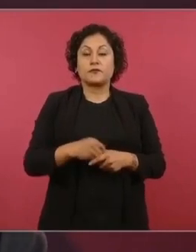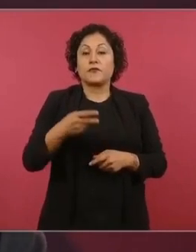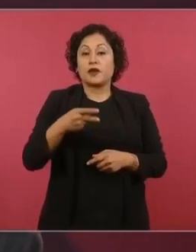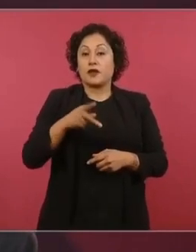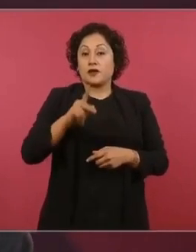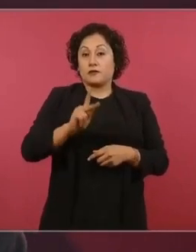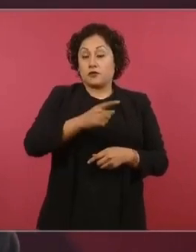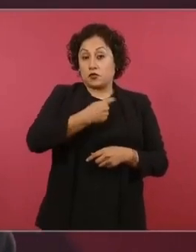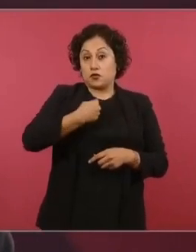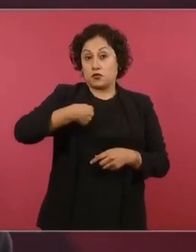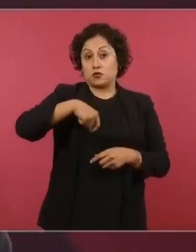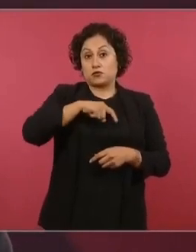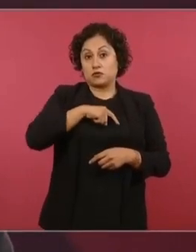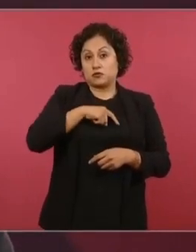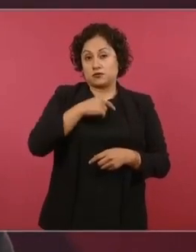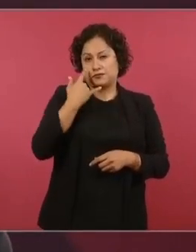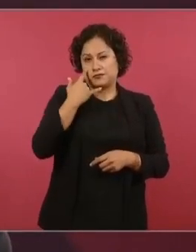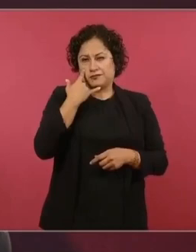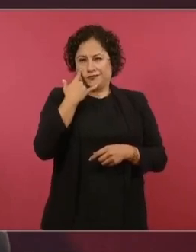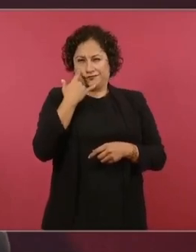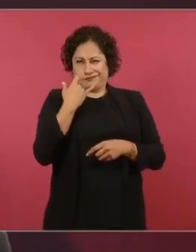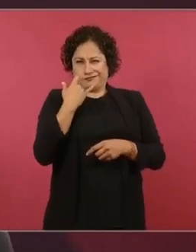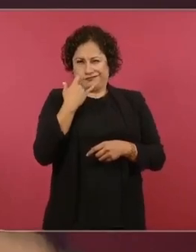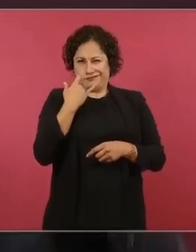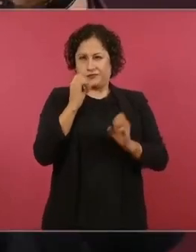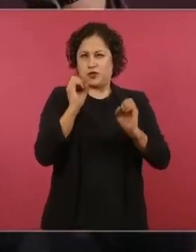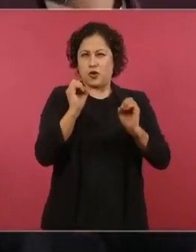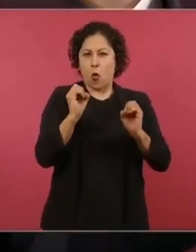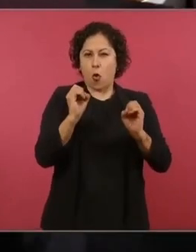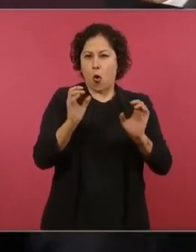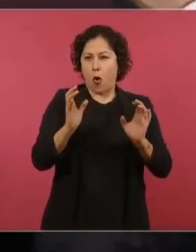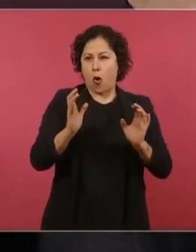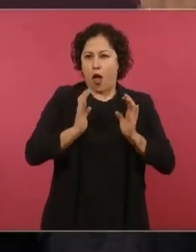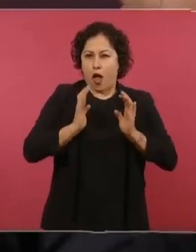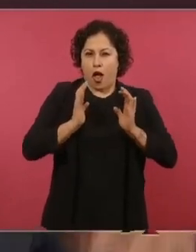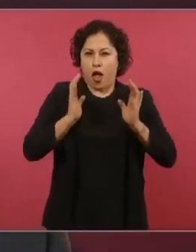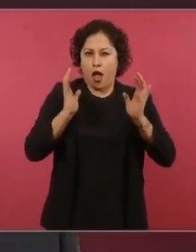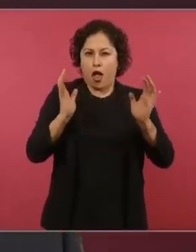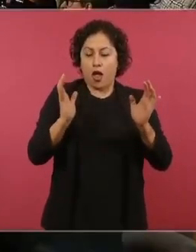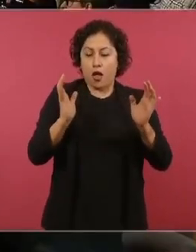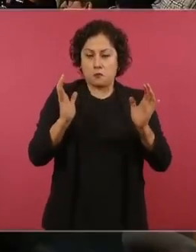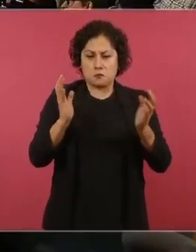extrañarnos, así ha sido históricamente.